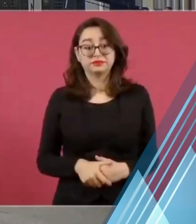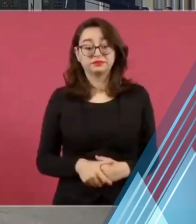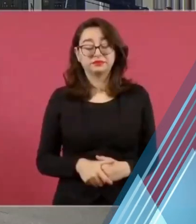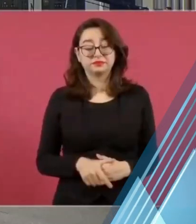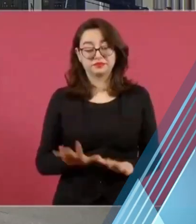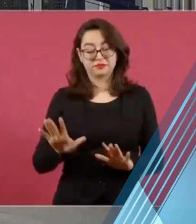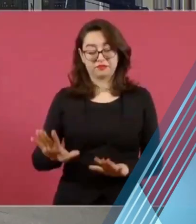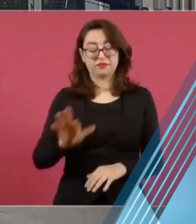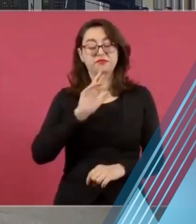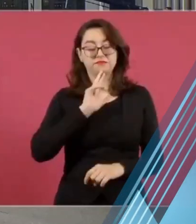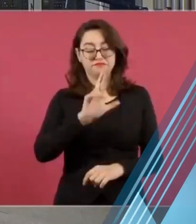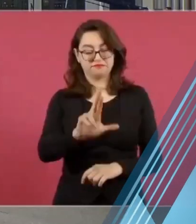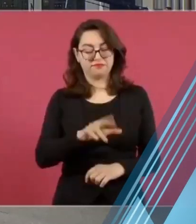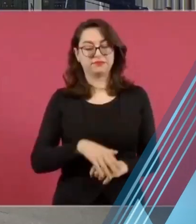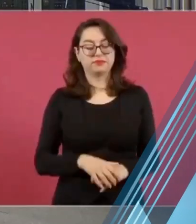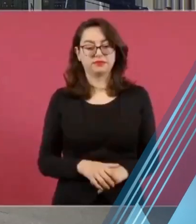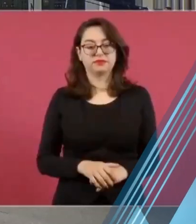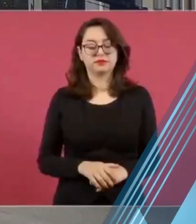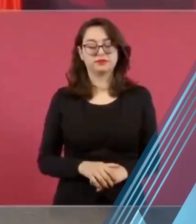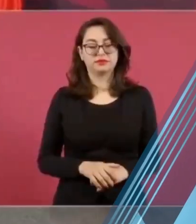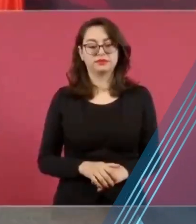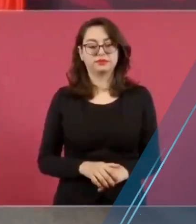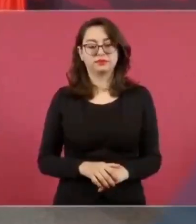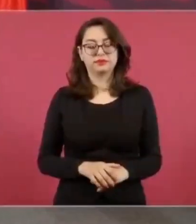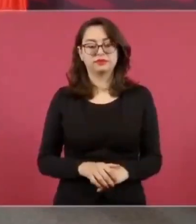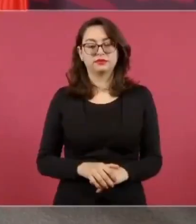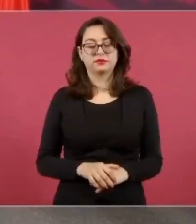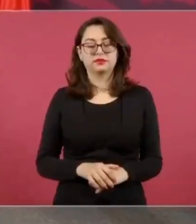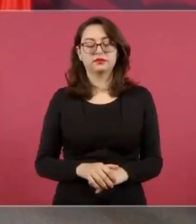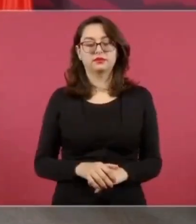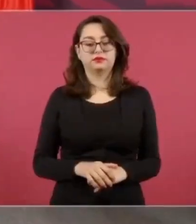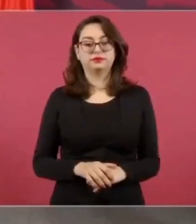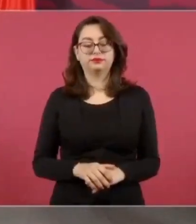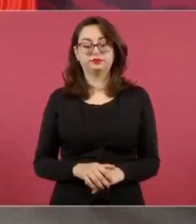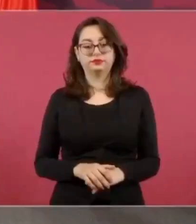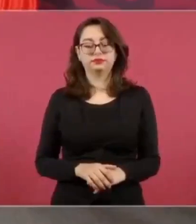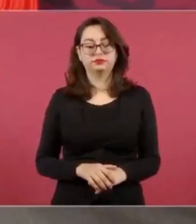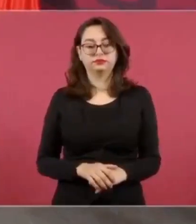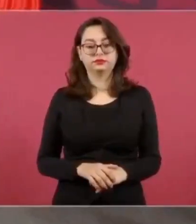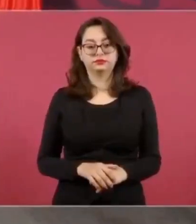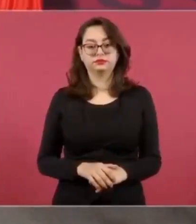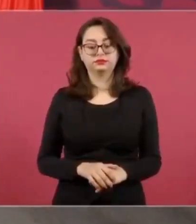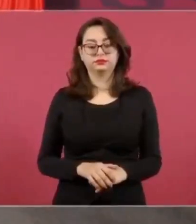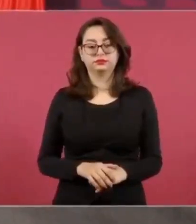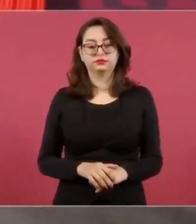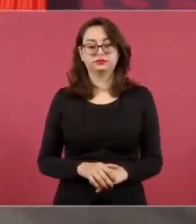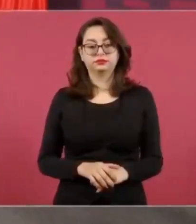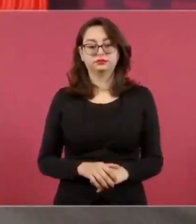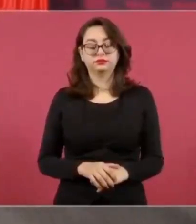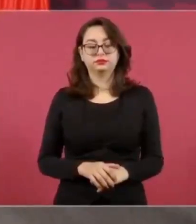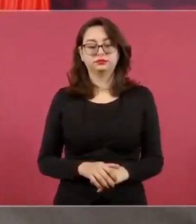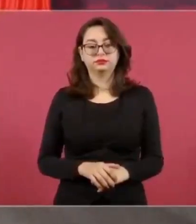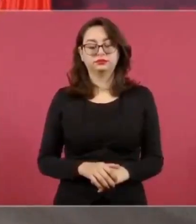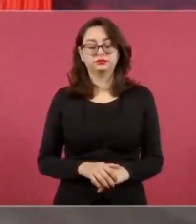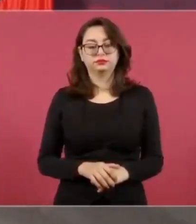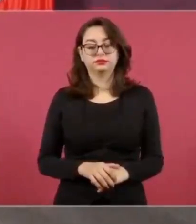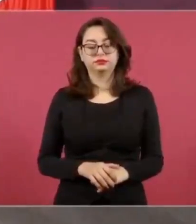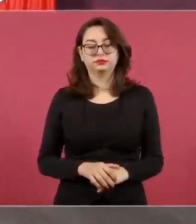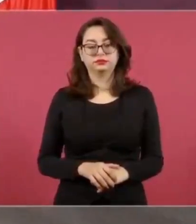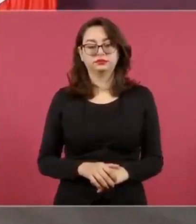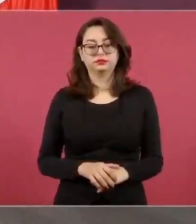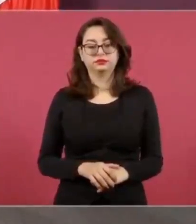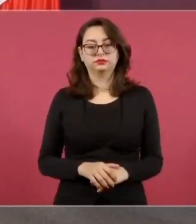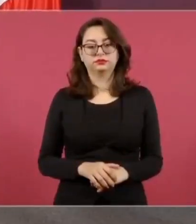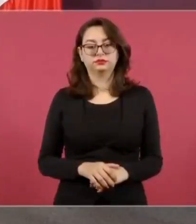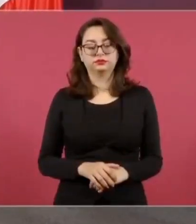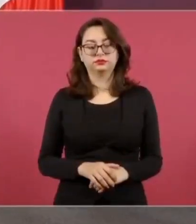Les voy a decir que mañana, de acuerdo al programa que tienen, así